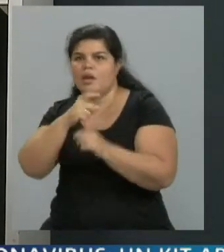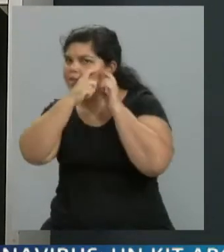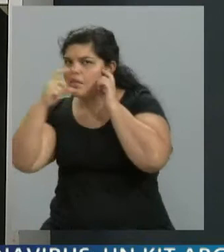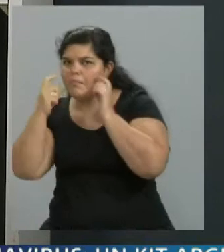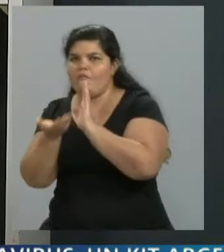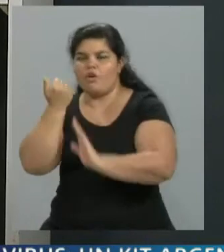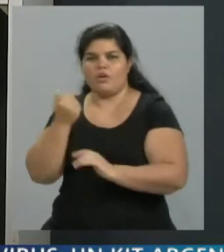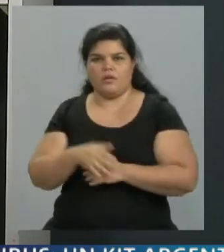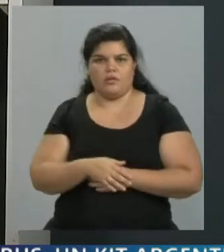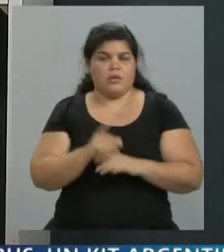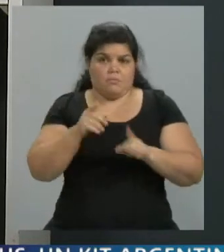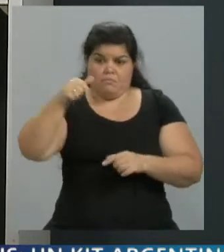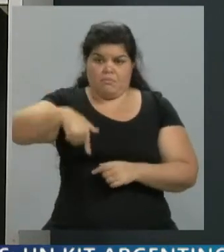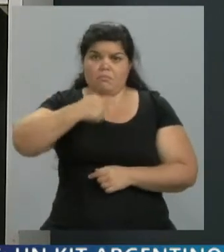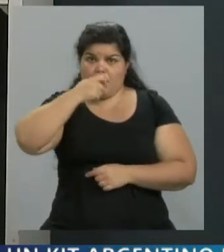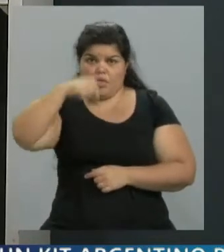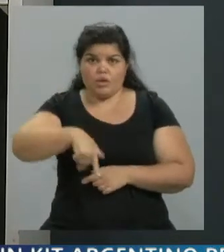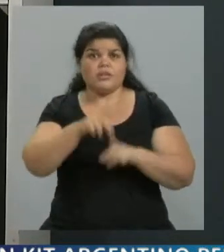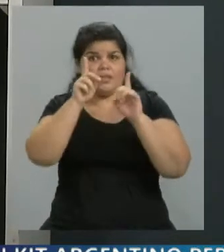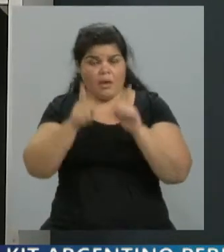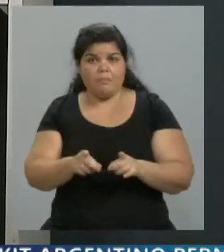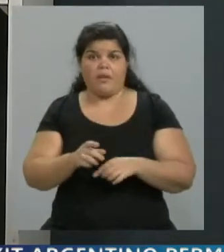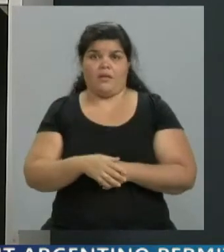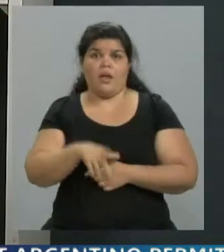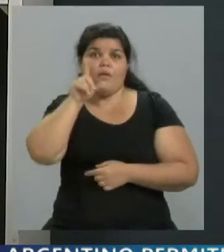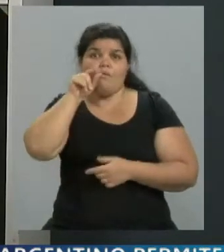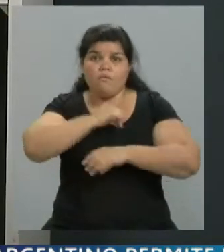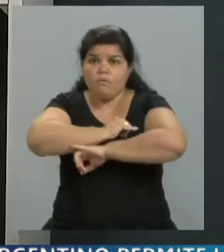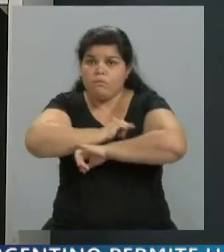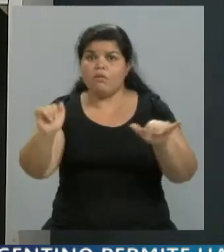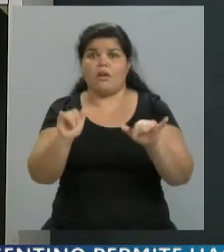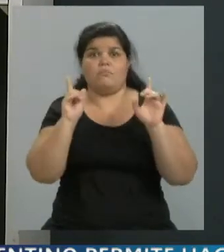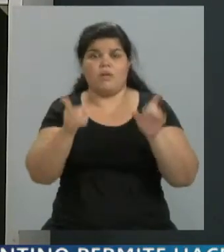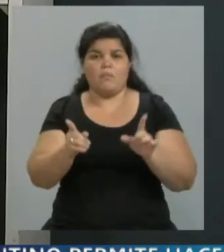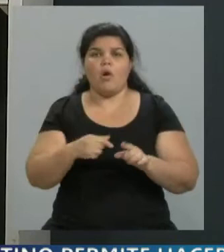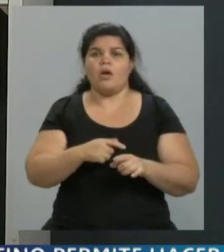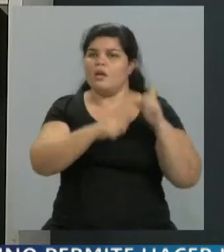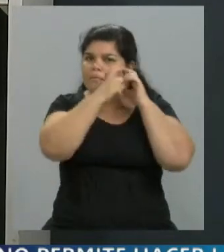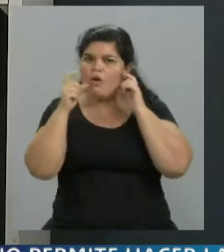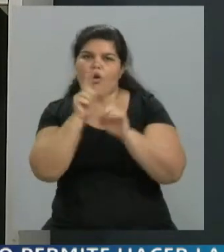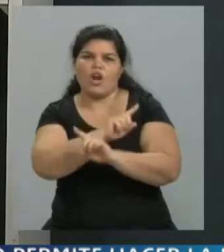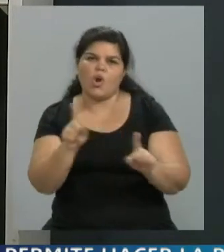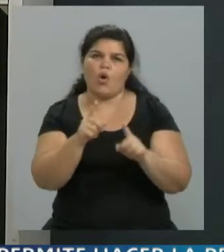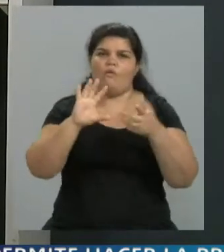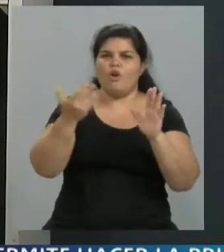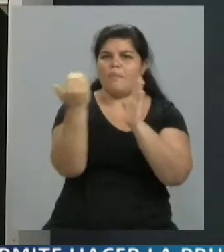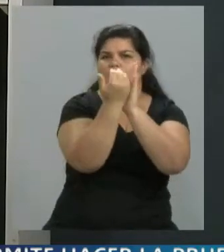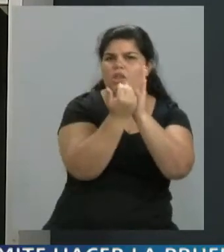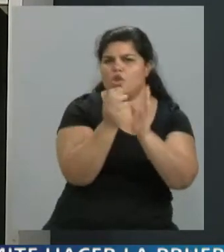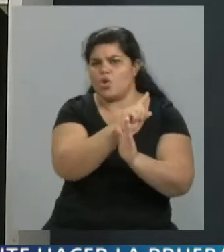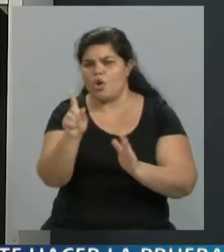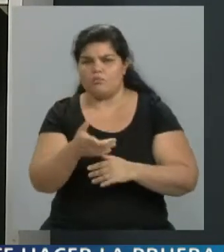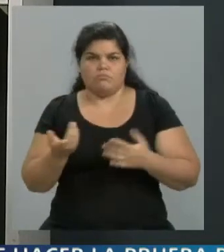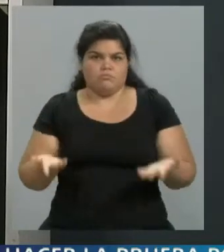en las redes sociales vienen militando, que las restricciones no, que si volvemos... Bueno, depende de la responsabilidad que tengamos cada uno de nosotros, lo dijo el propio